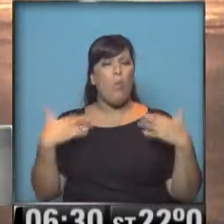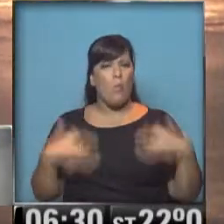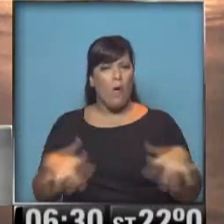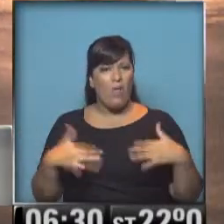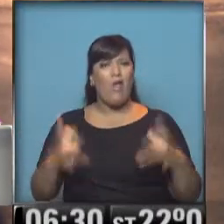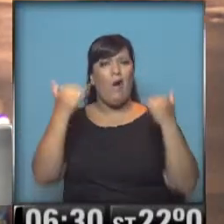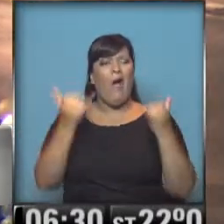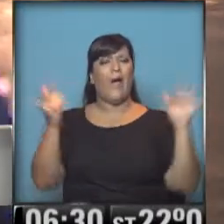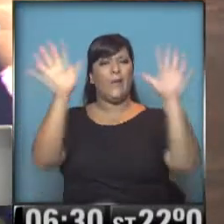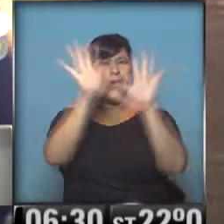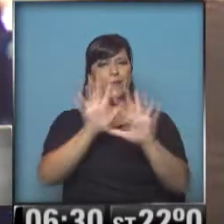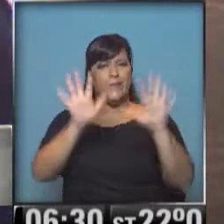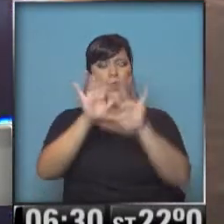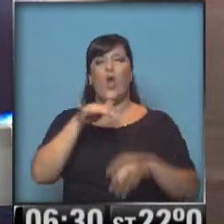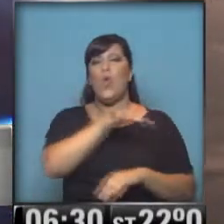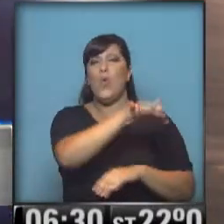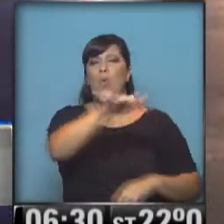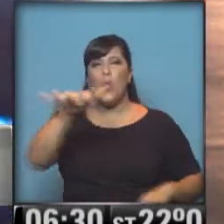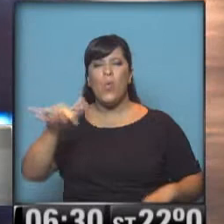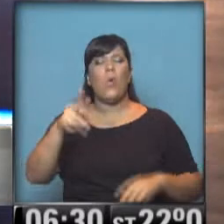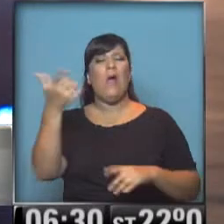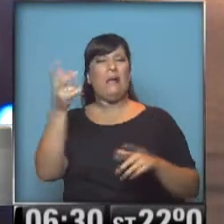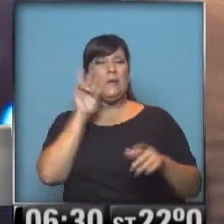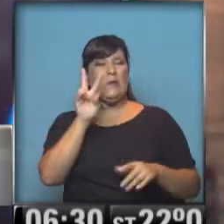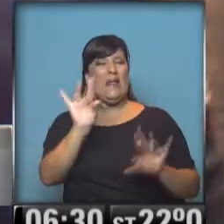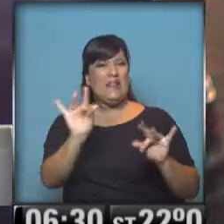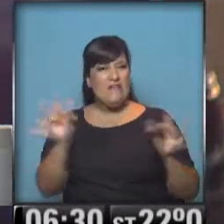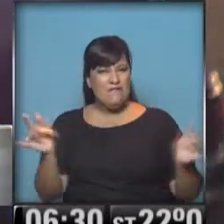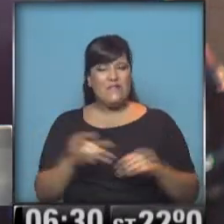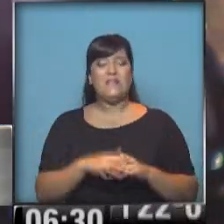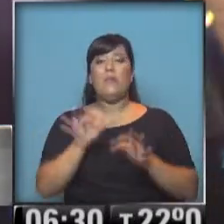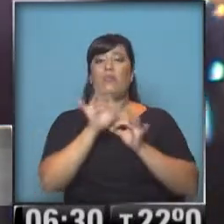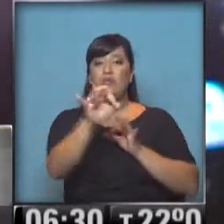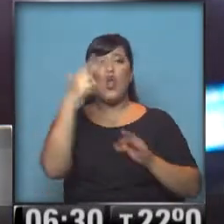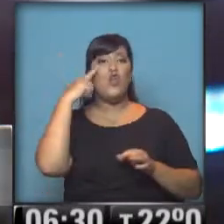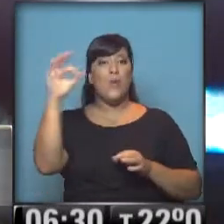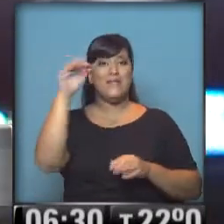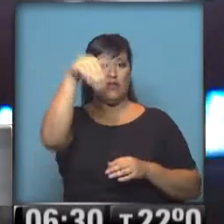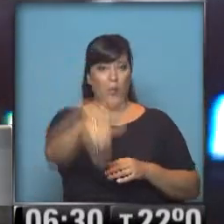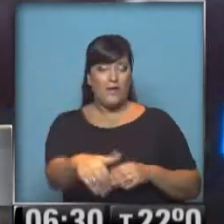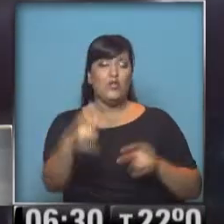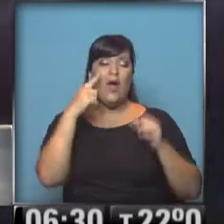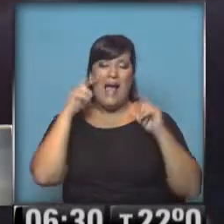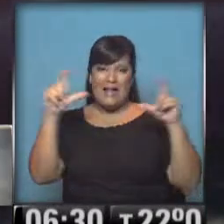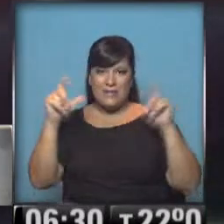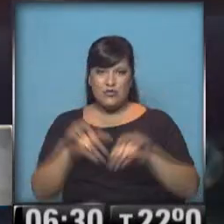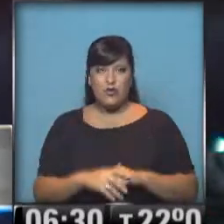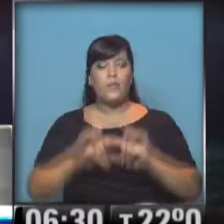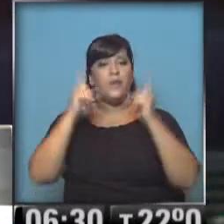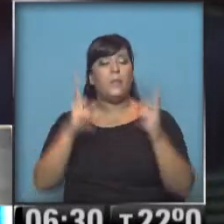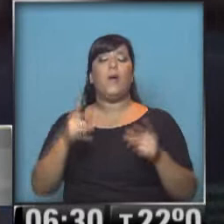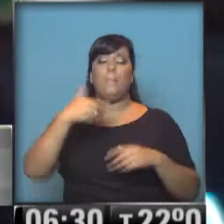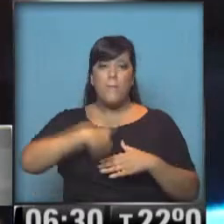estos bancos de nieblas que en algunas zonas del conurbano reducen la visibilidad a menos de 900 metros. Así que atención, estos bancos de nieblas irán